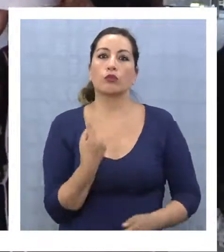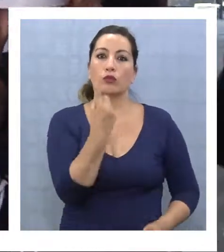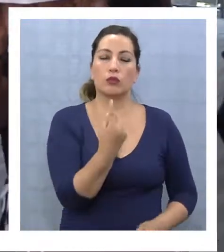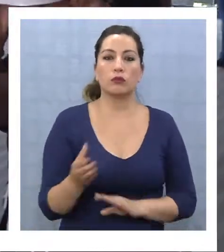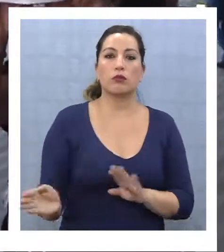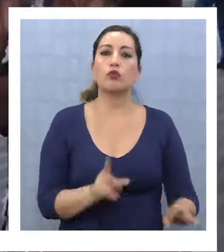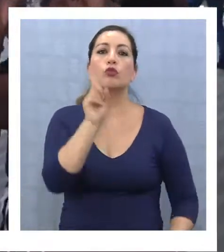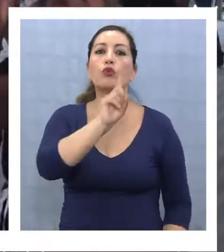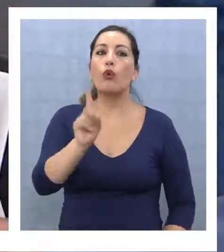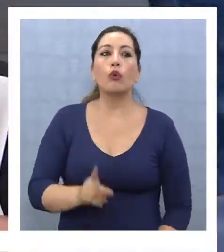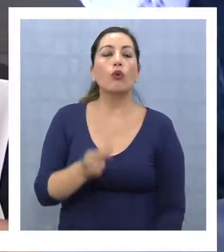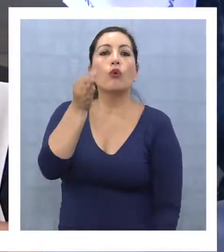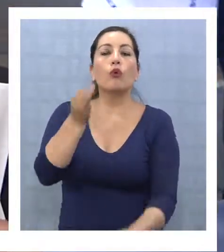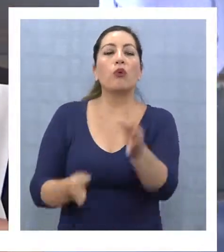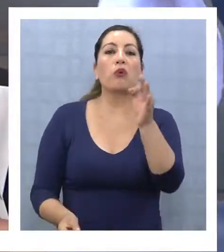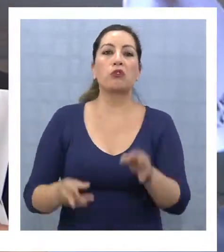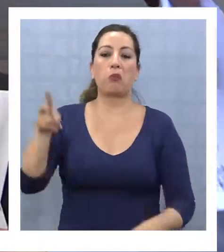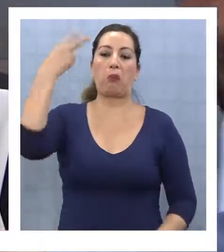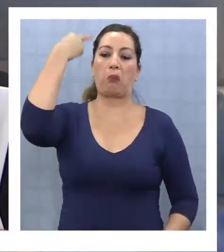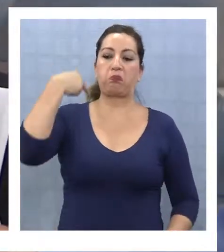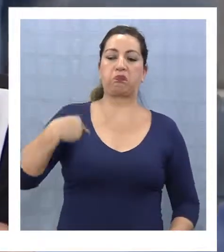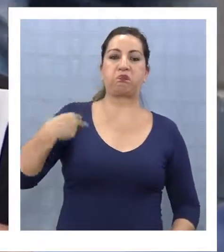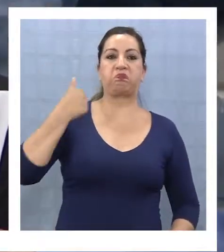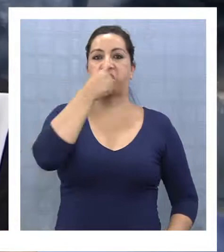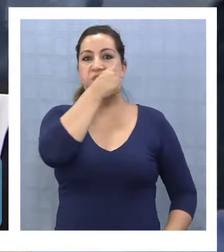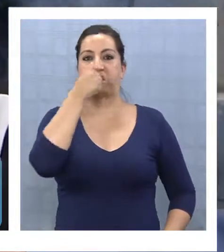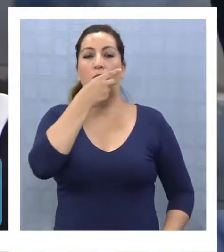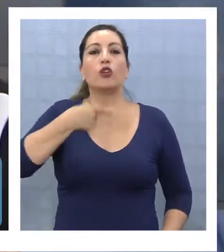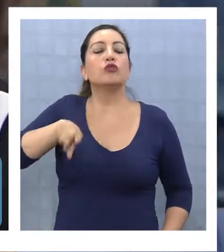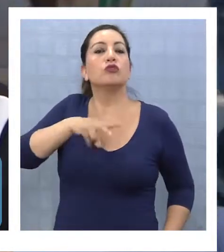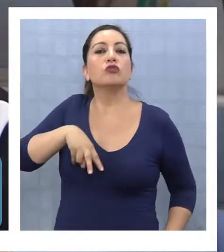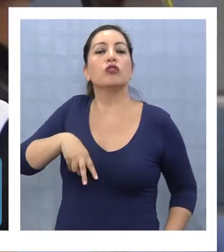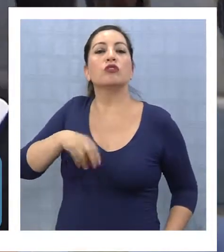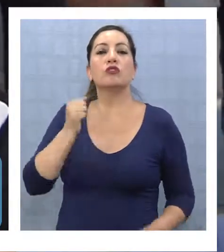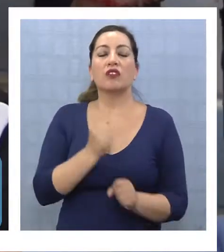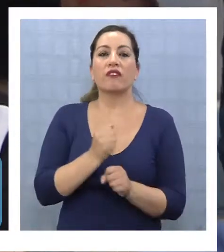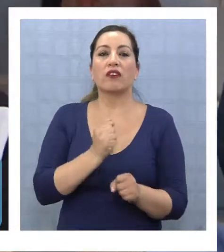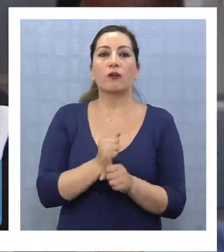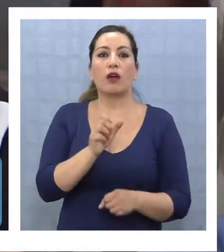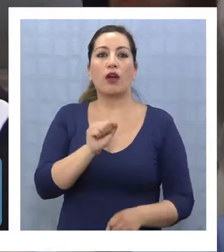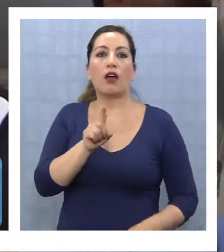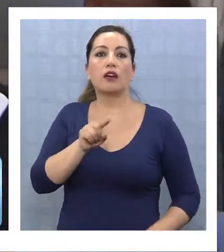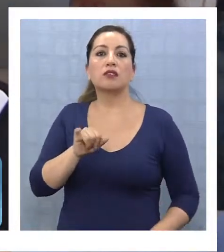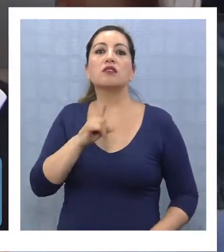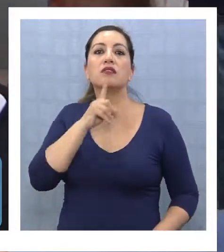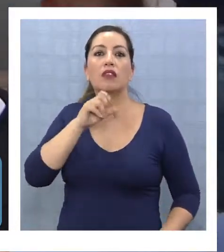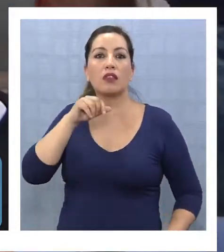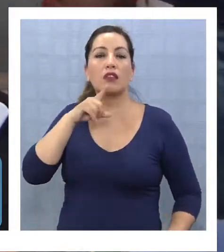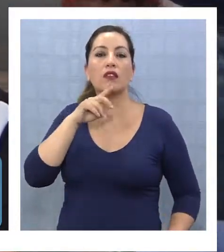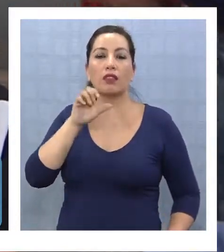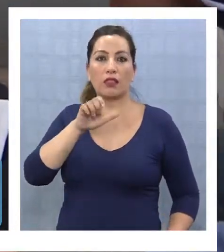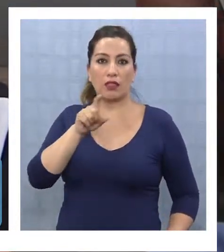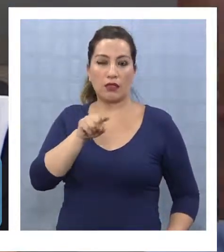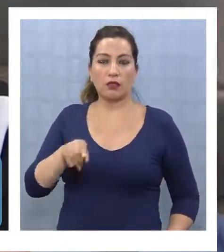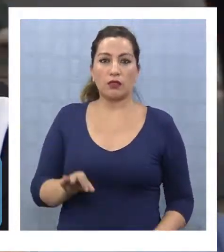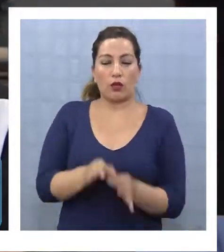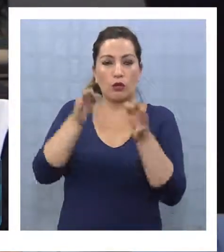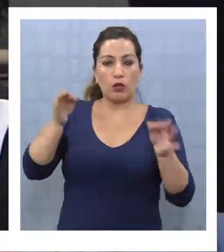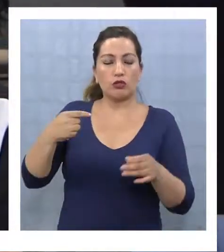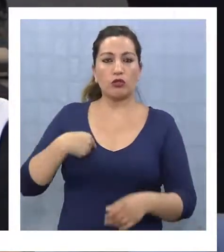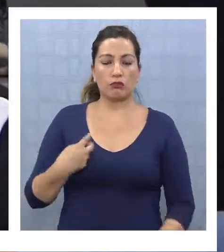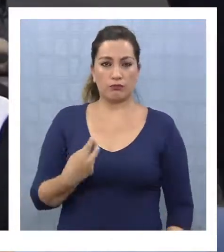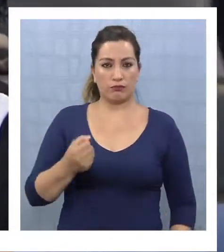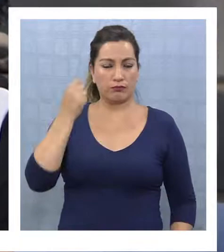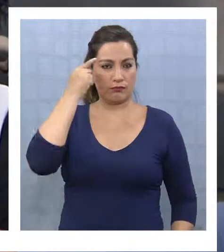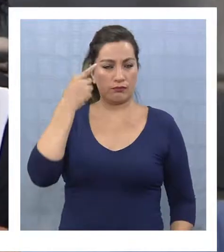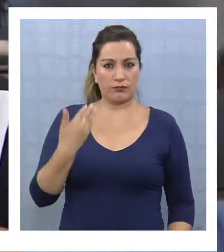uno. No es justo de que nos miren en menos por ser trabajadores de asistentes de la educación y yo me siento